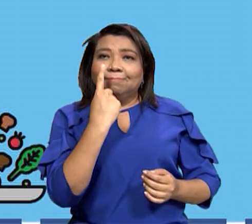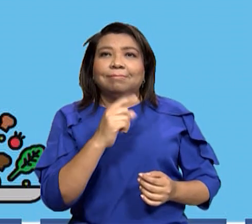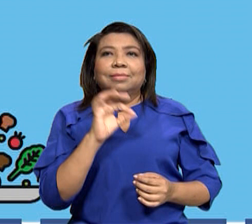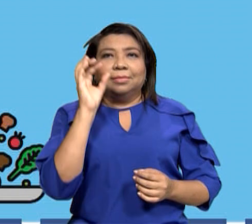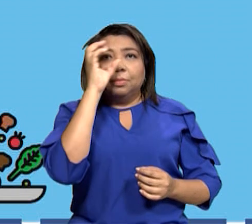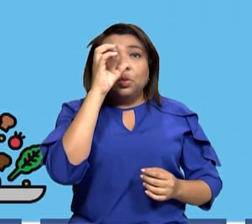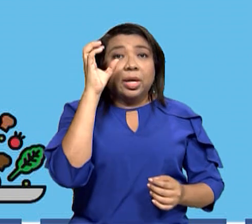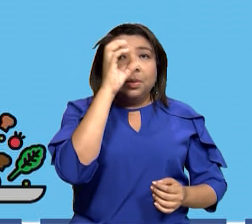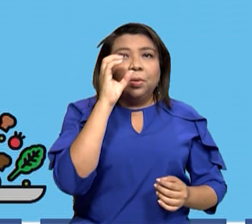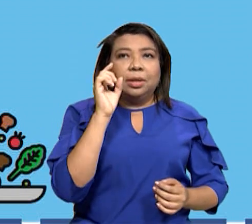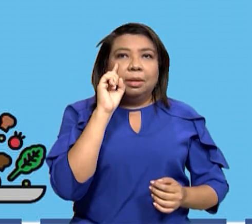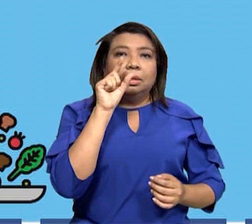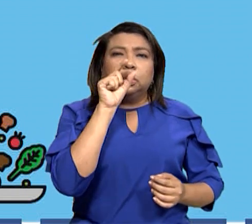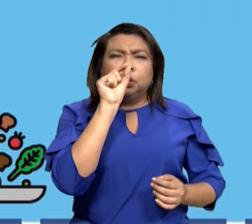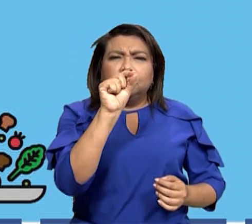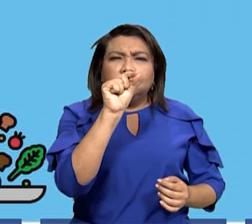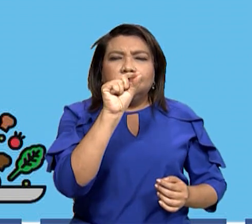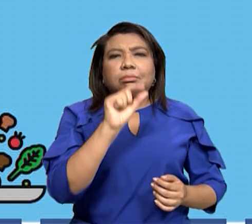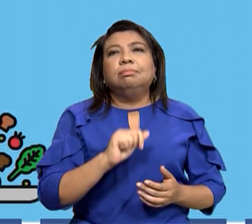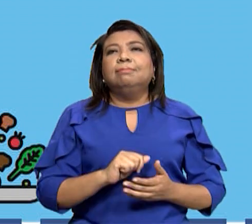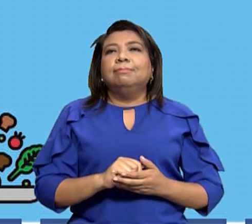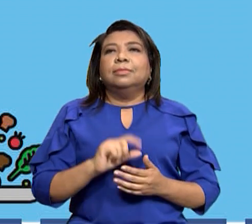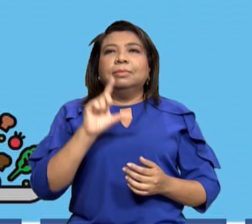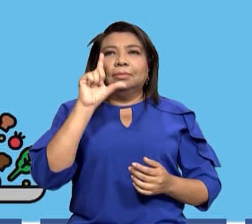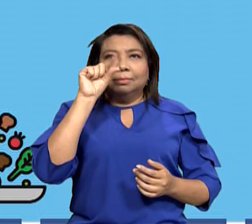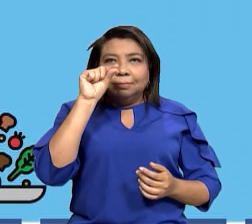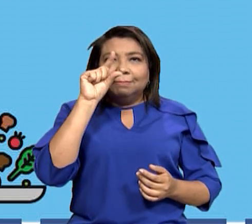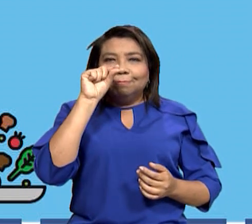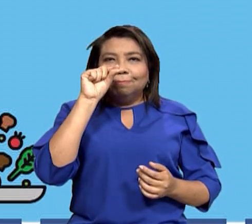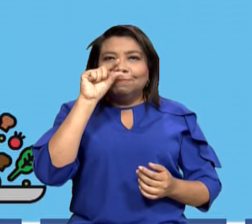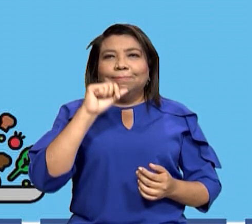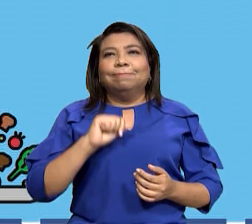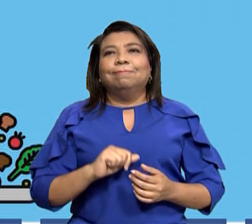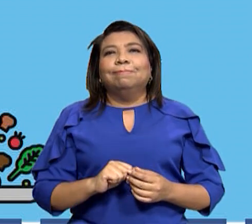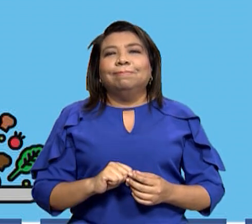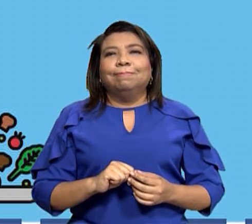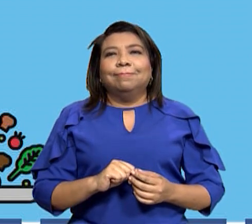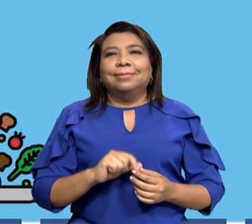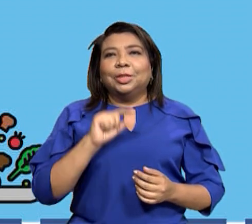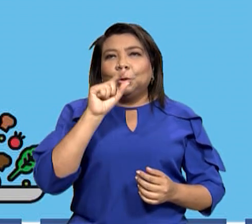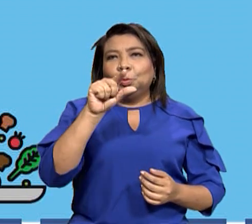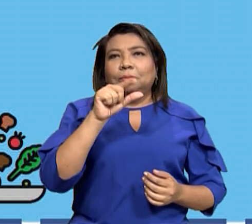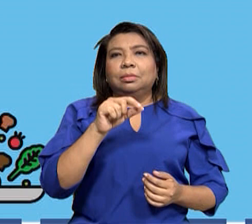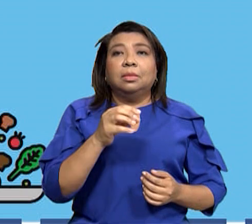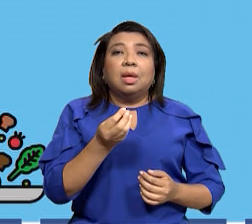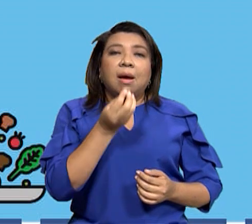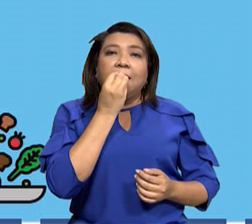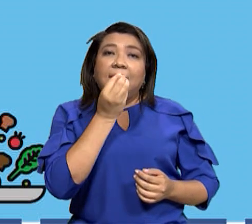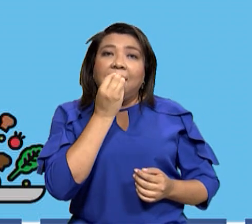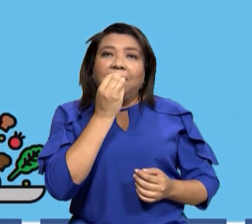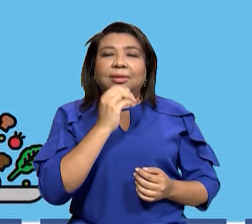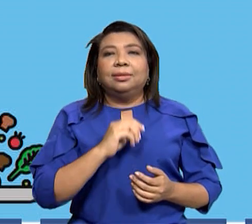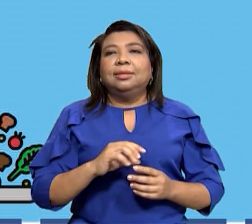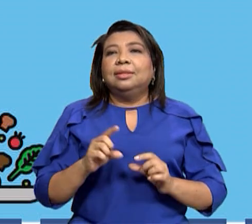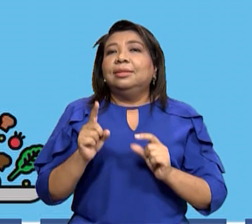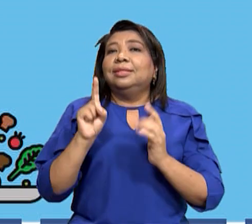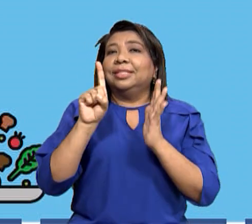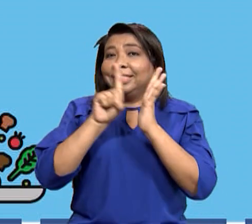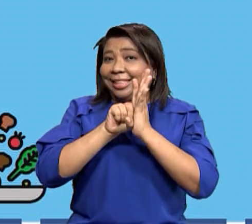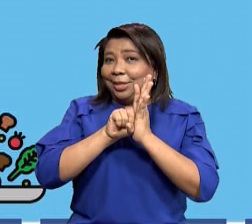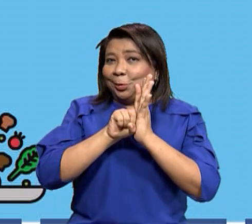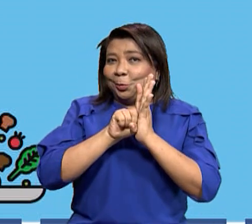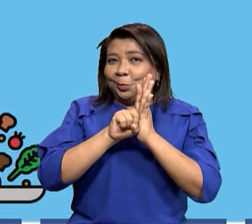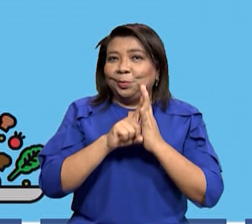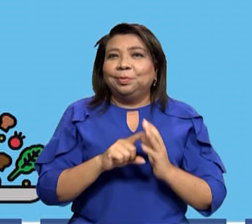En el puntito rojo El derecho de los niños Sería una buena alimentación De esta manera Vamos a poder